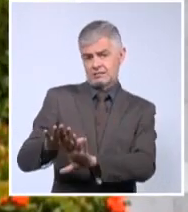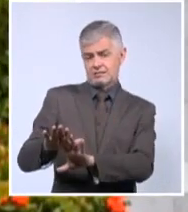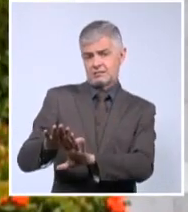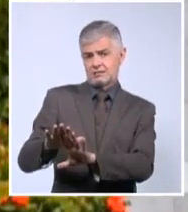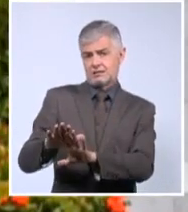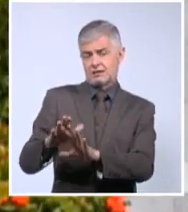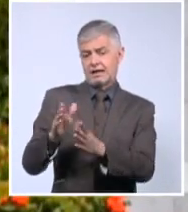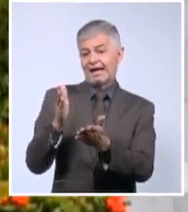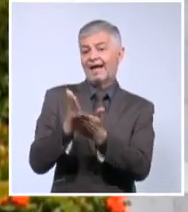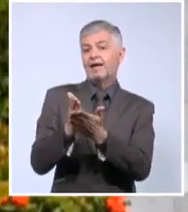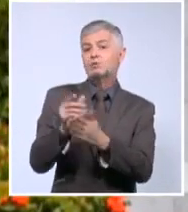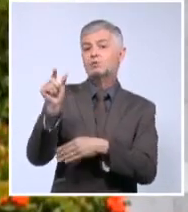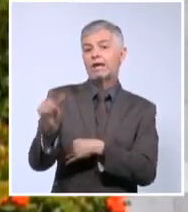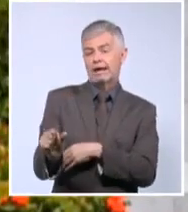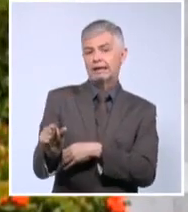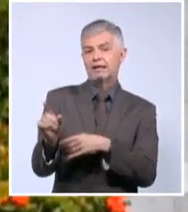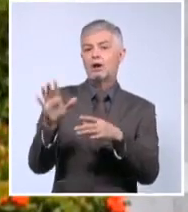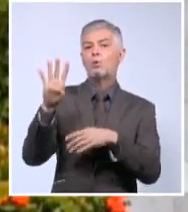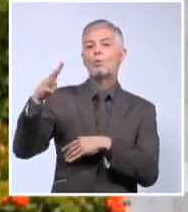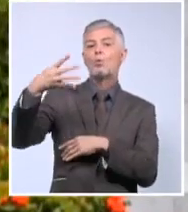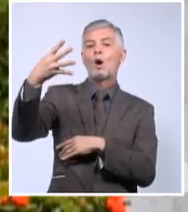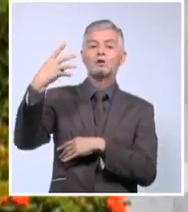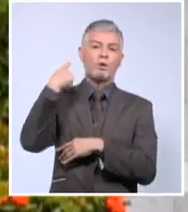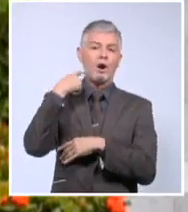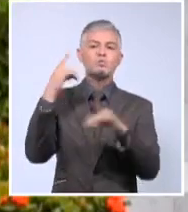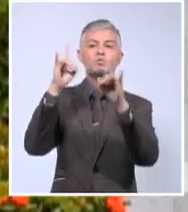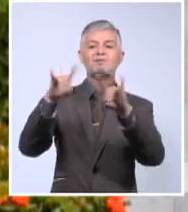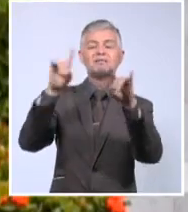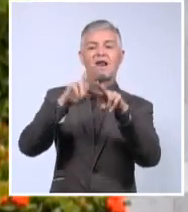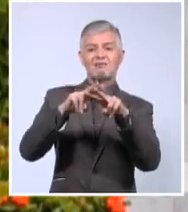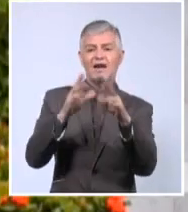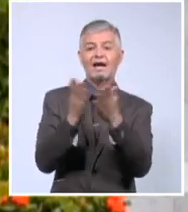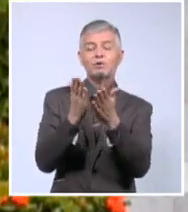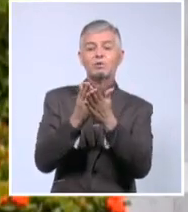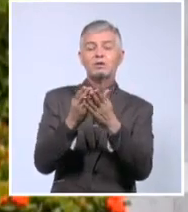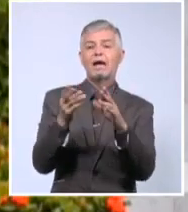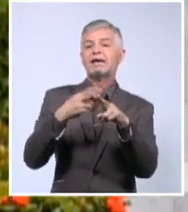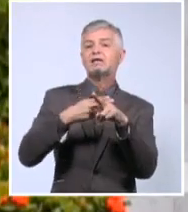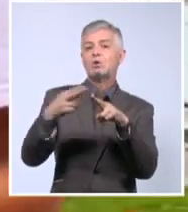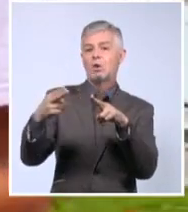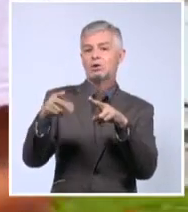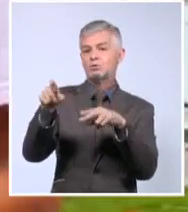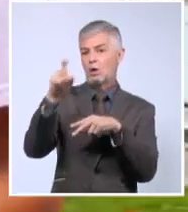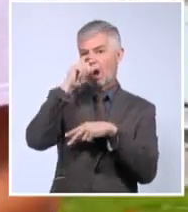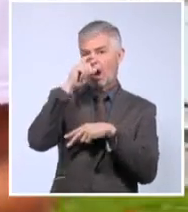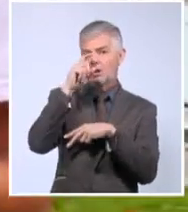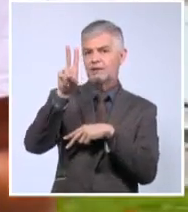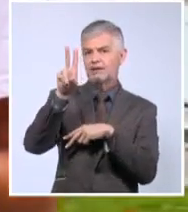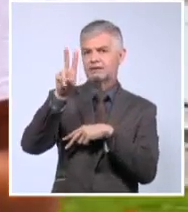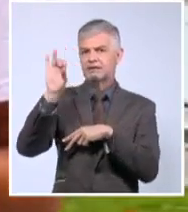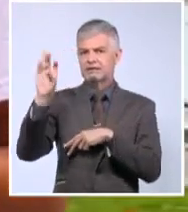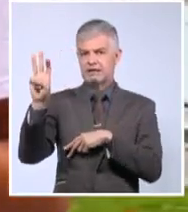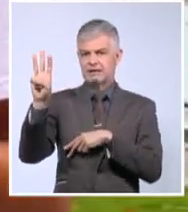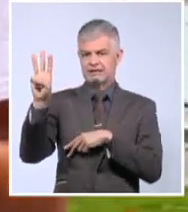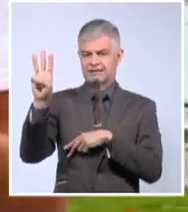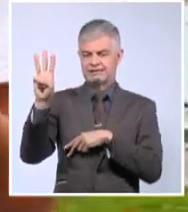estudia en cuarto año a la Universidad de La Habana, está estudiando historia y tiene 23 años. Nosotros